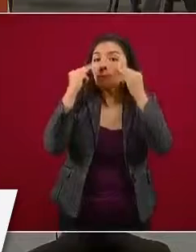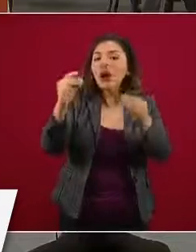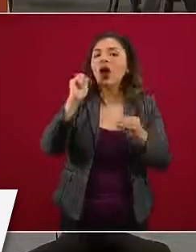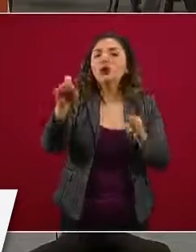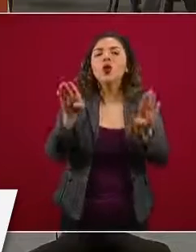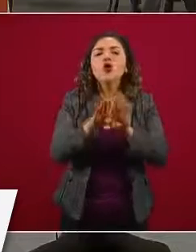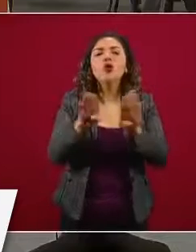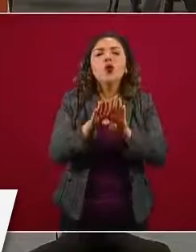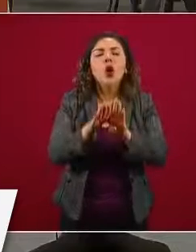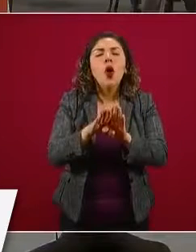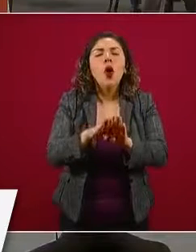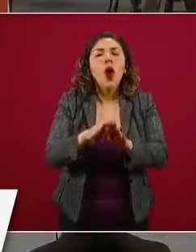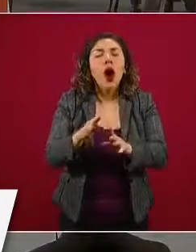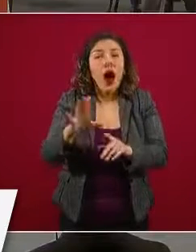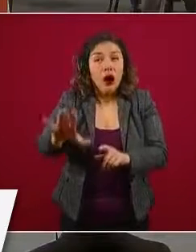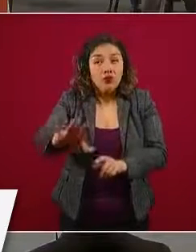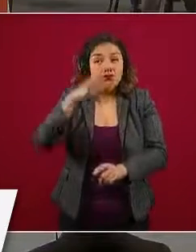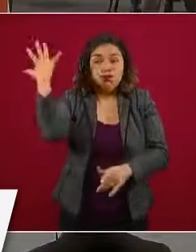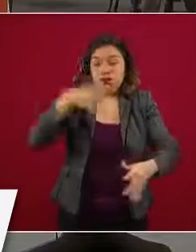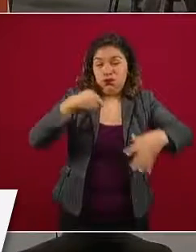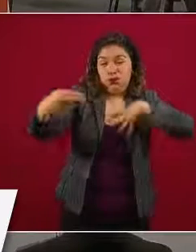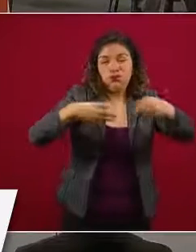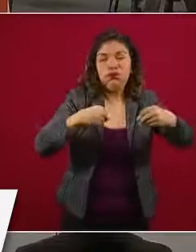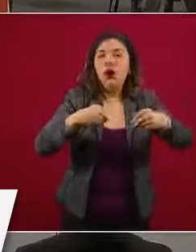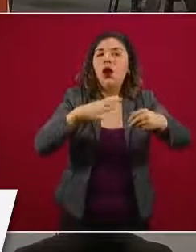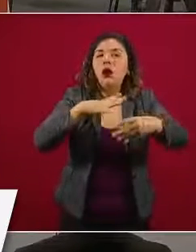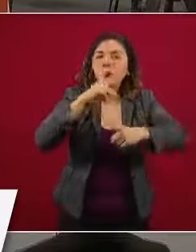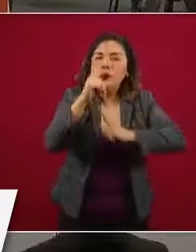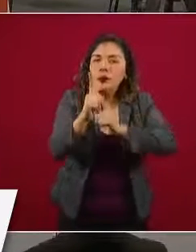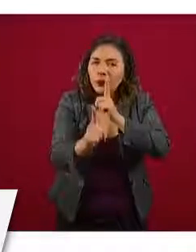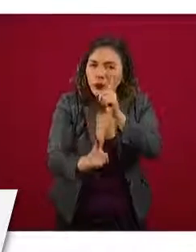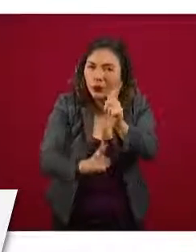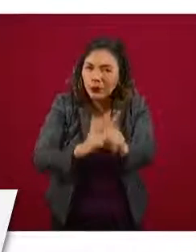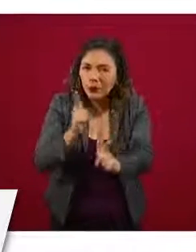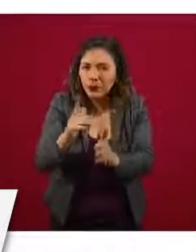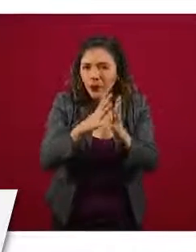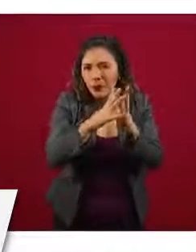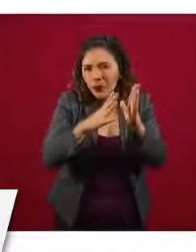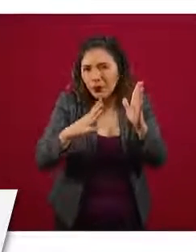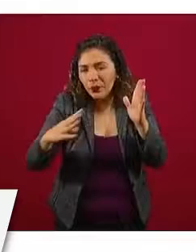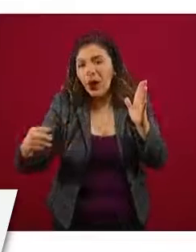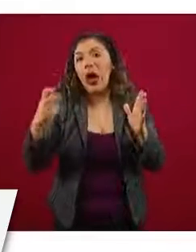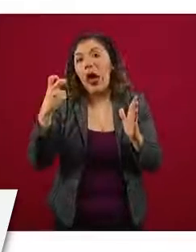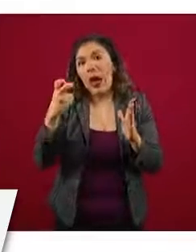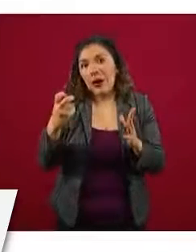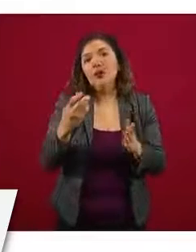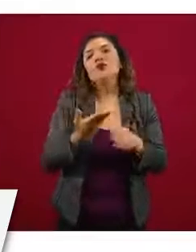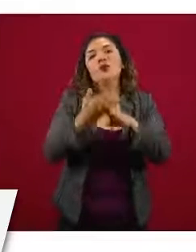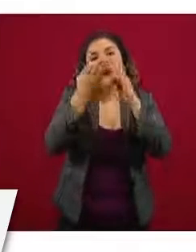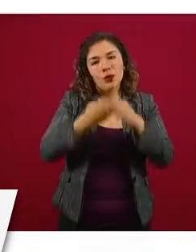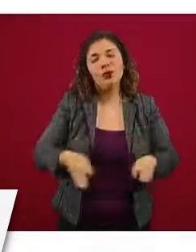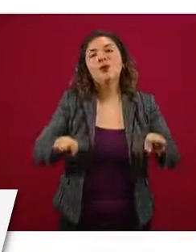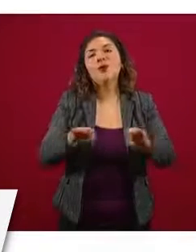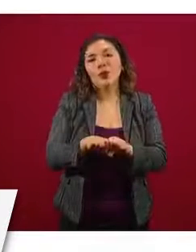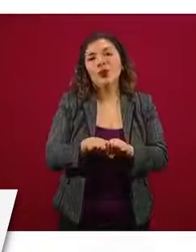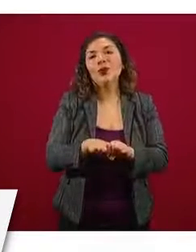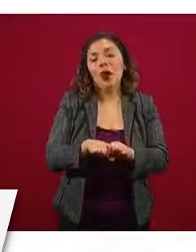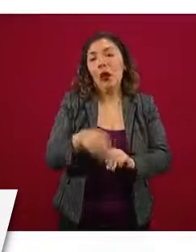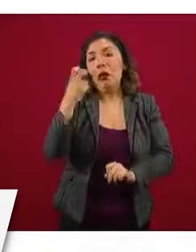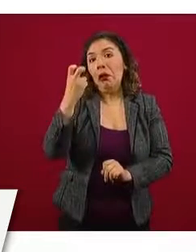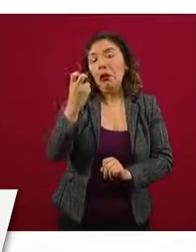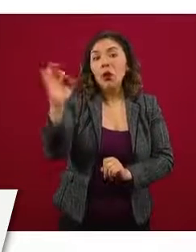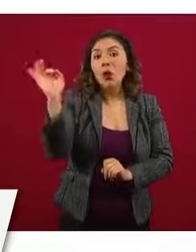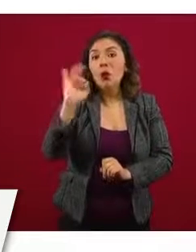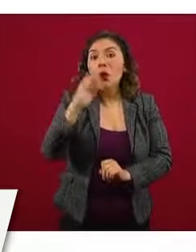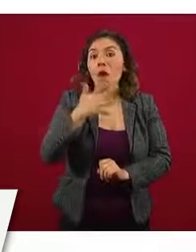reduciendo la velocidad a la que crece la epidemia y esta es una idea que es muy importante, porque aun